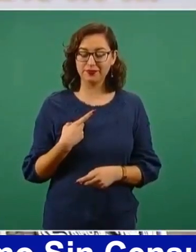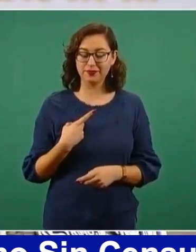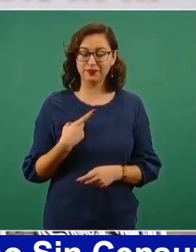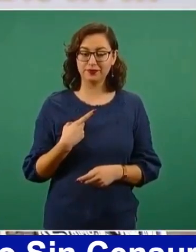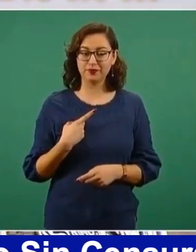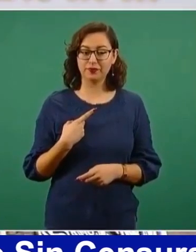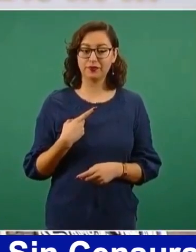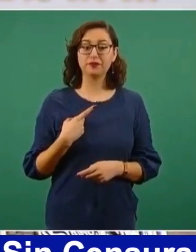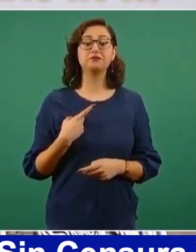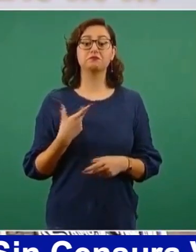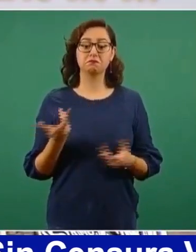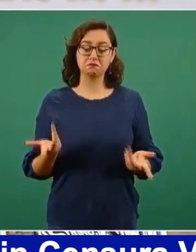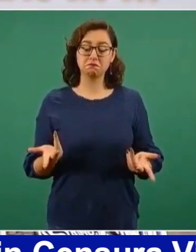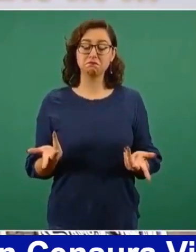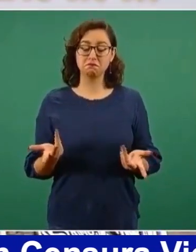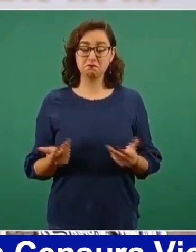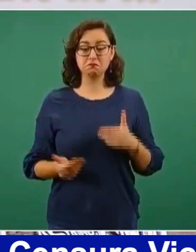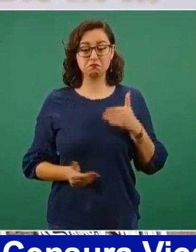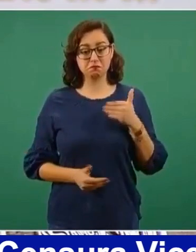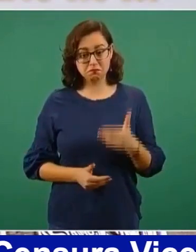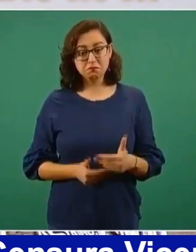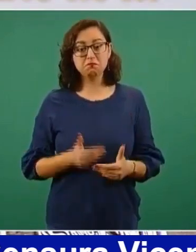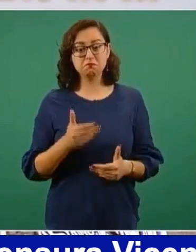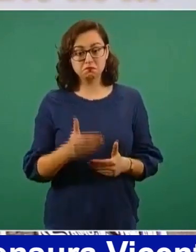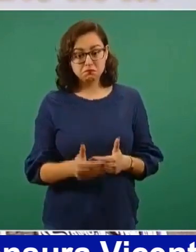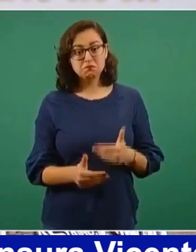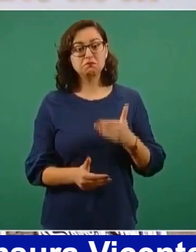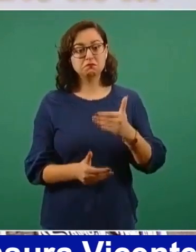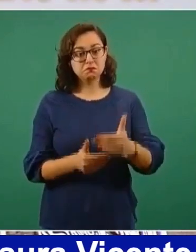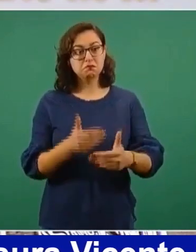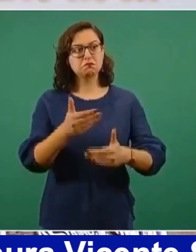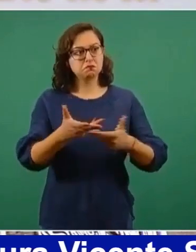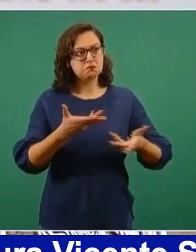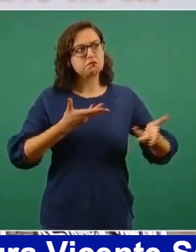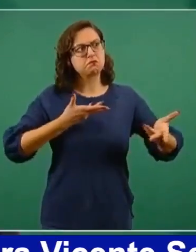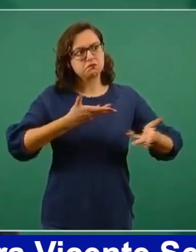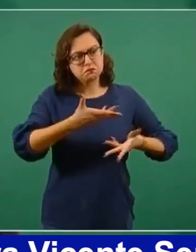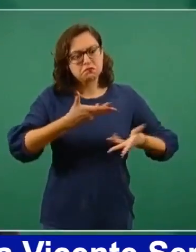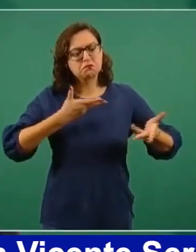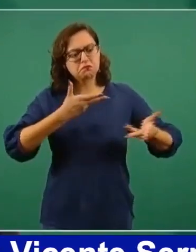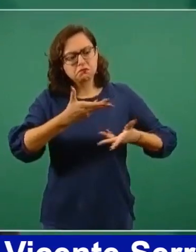Y así nos entendimos. Y bien,